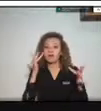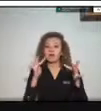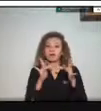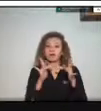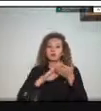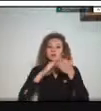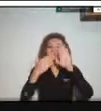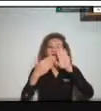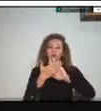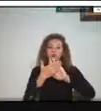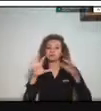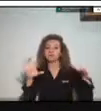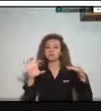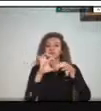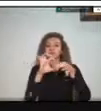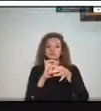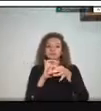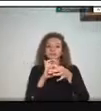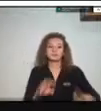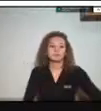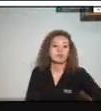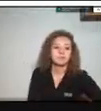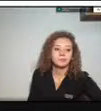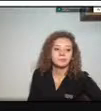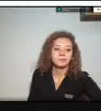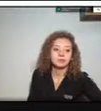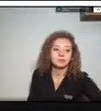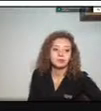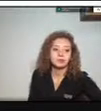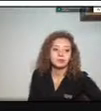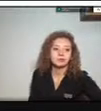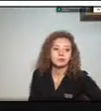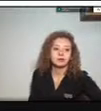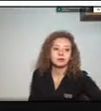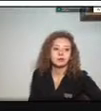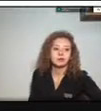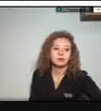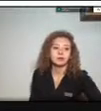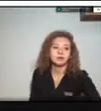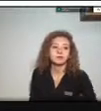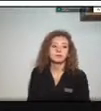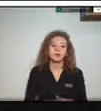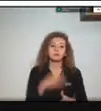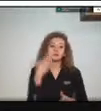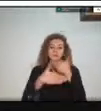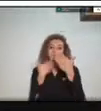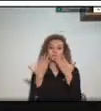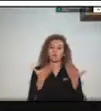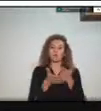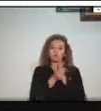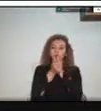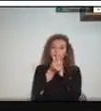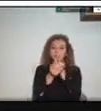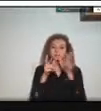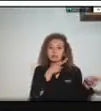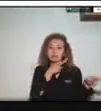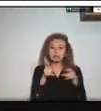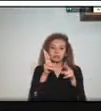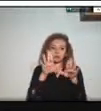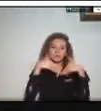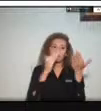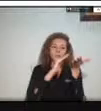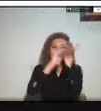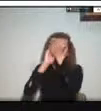puesto que son realmente ellos los que saben por dónde va a coger el río cómo se crece